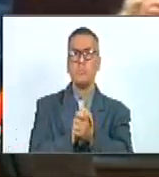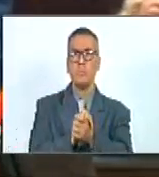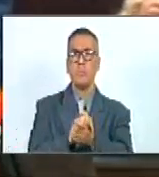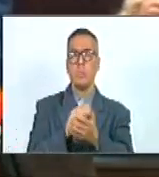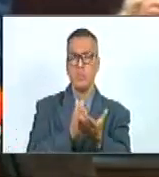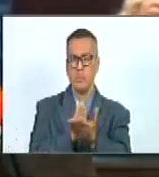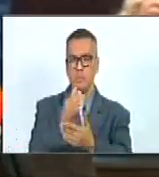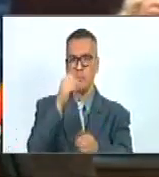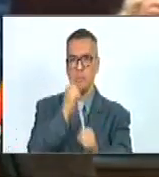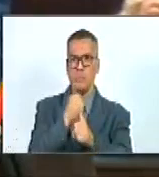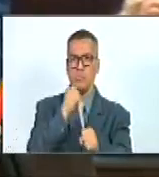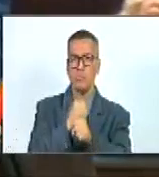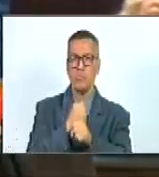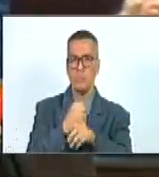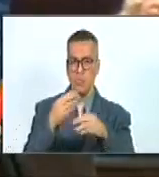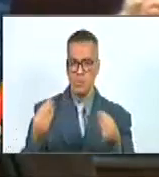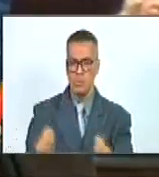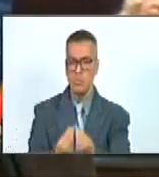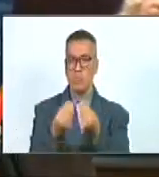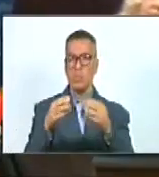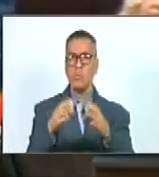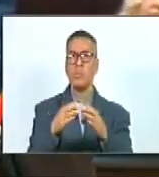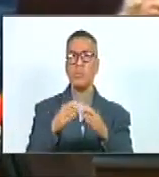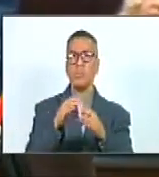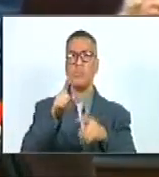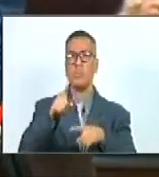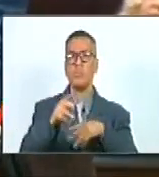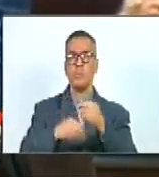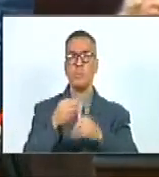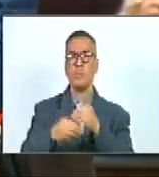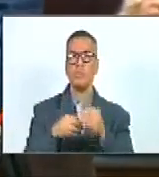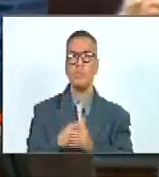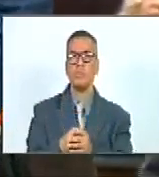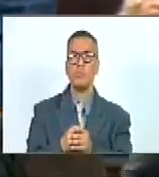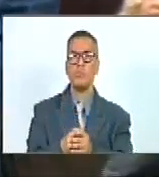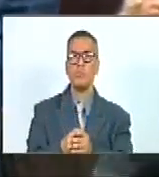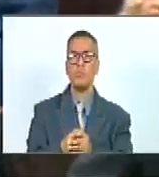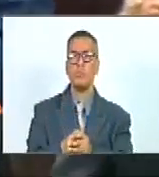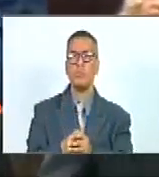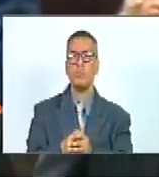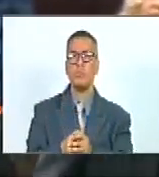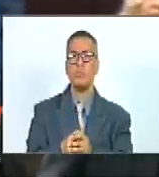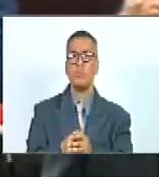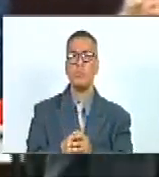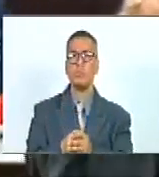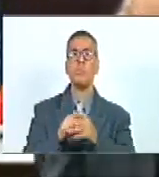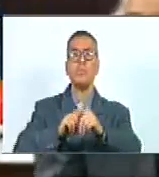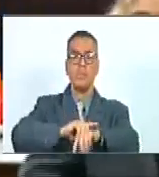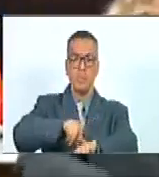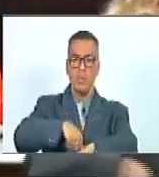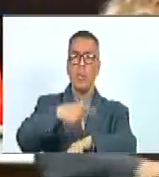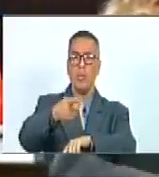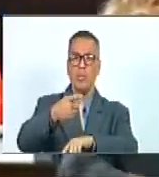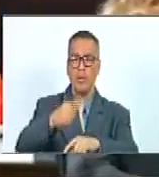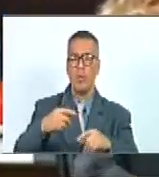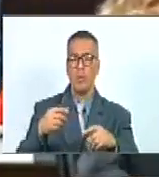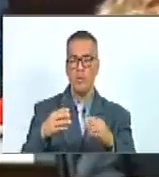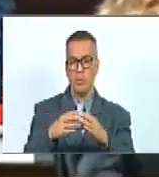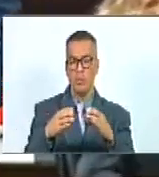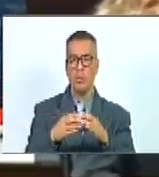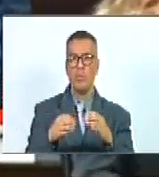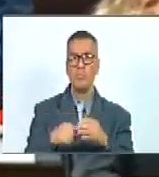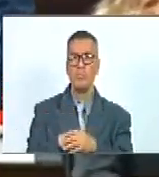trabajar de manera mancomunada estos asuntos concurrentes luego sostuvimos una reunión